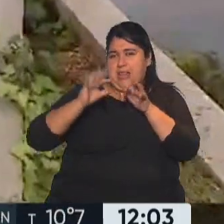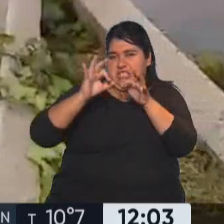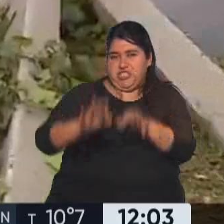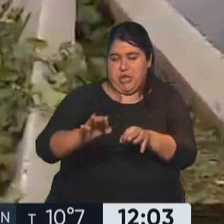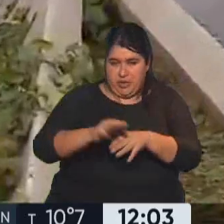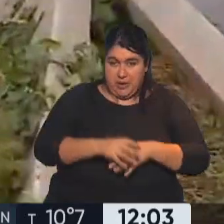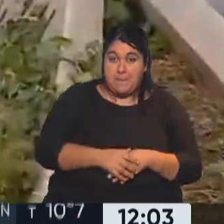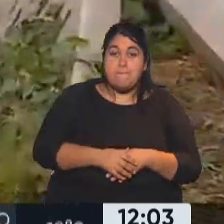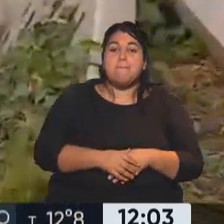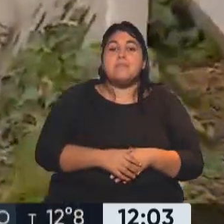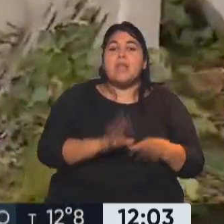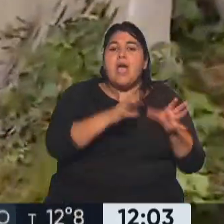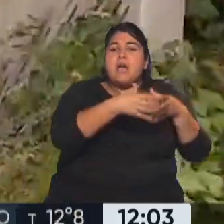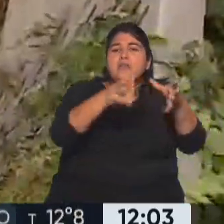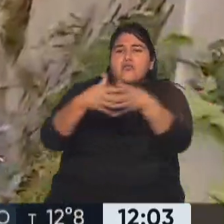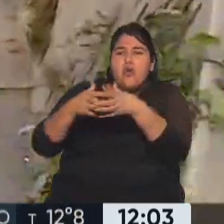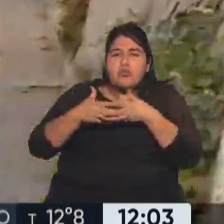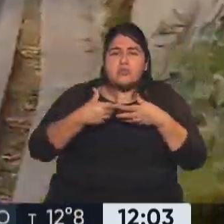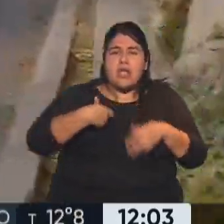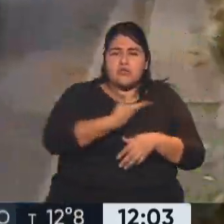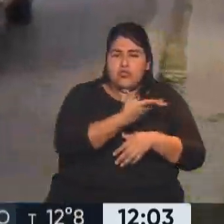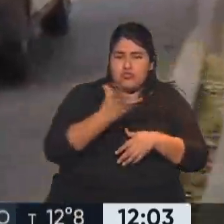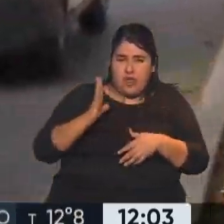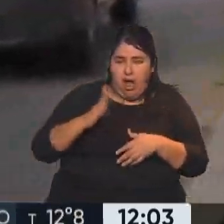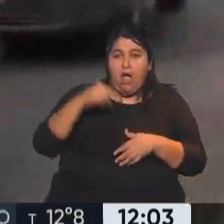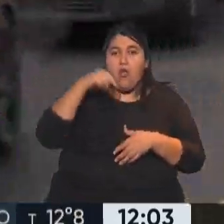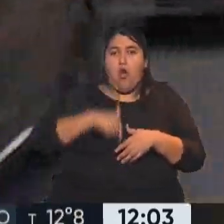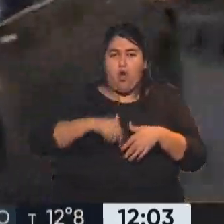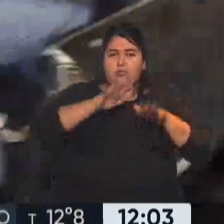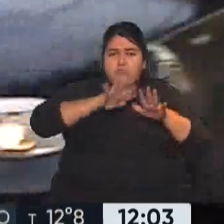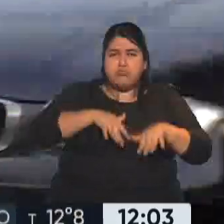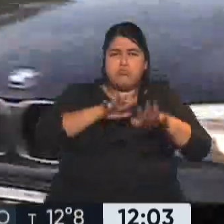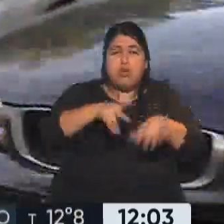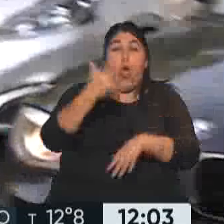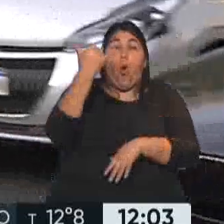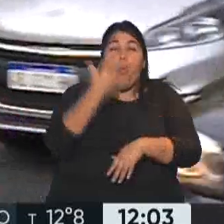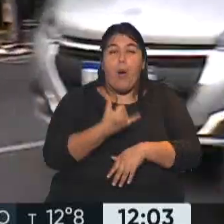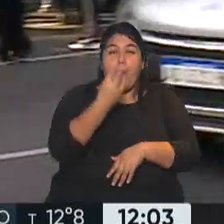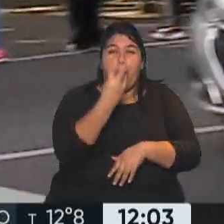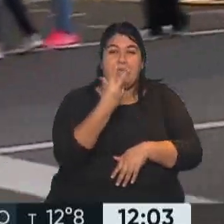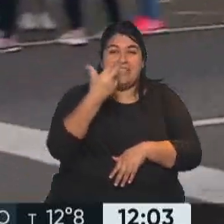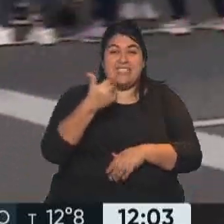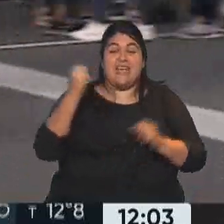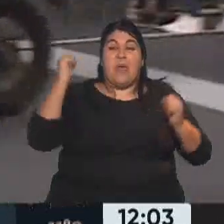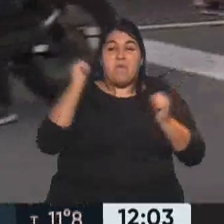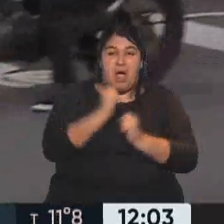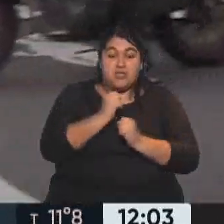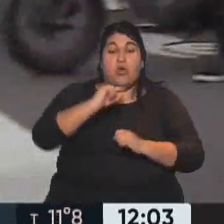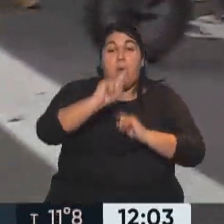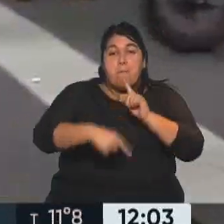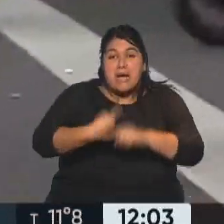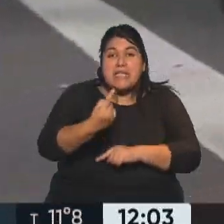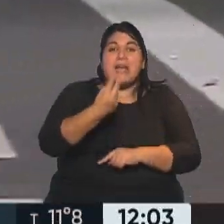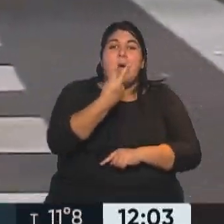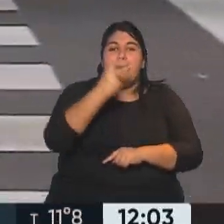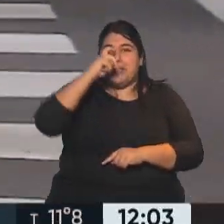estamos hablando de distintas organizaciones que se van a movilizar hoy, jueves 26 de mayo y también mañana, viernes